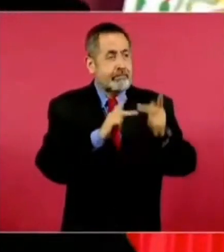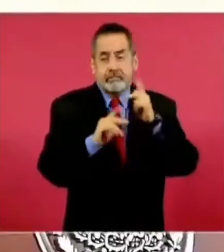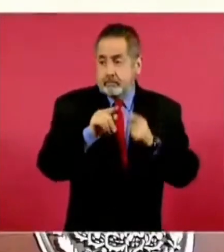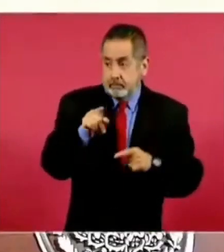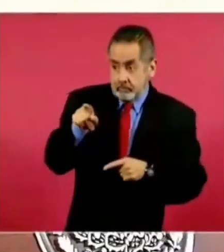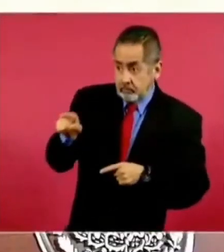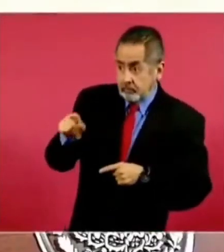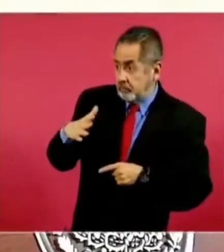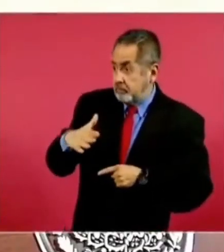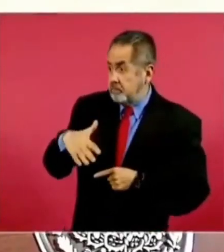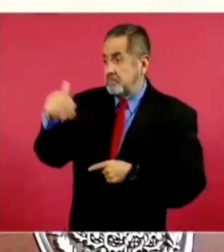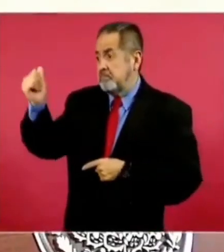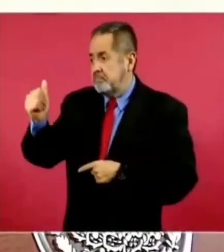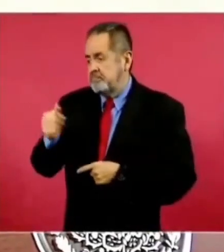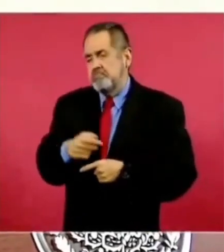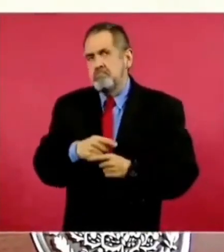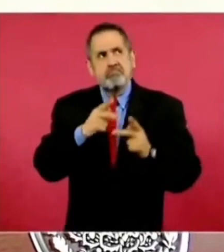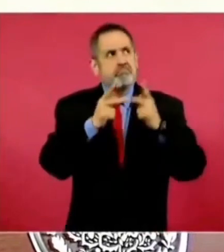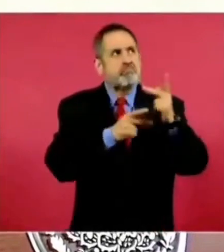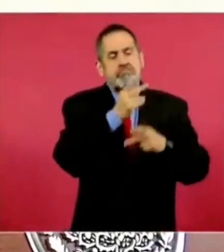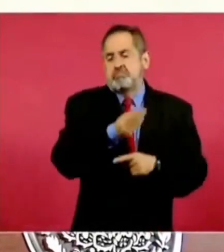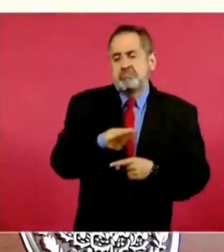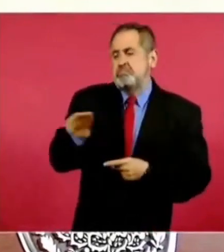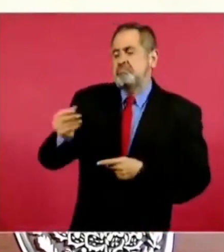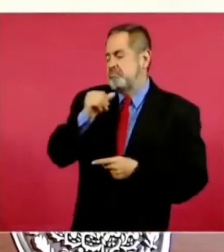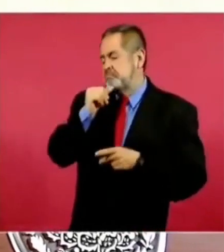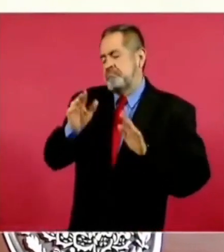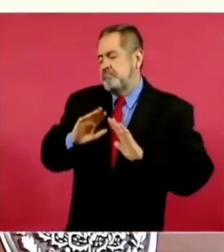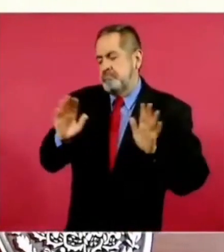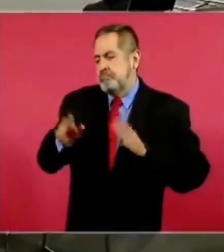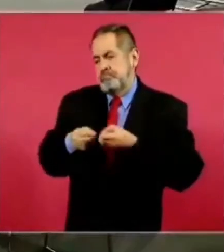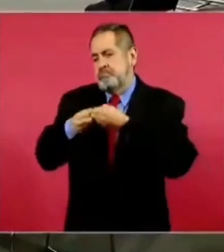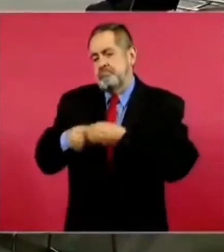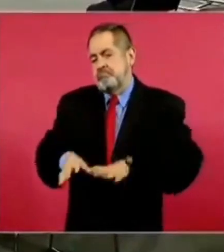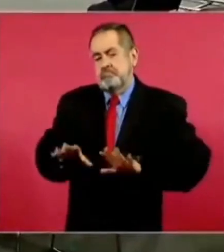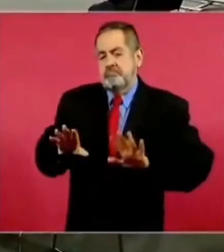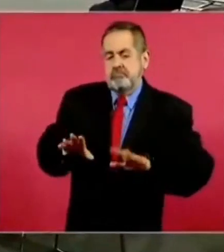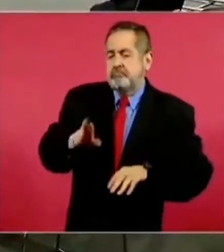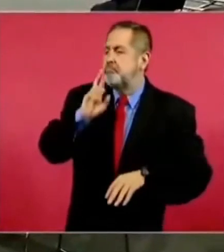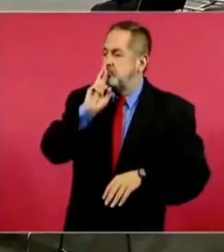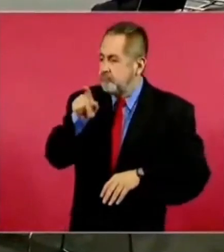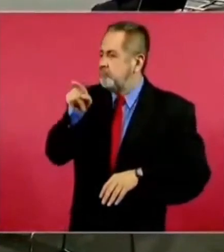de quien estuviese en la presidencia.